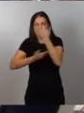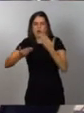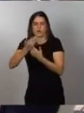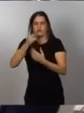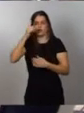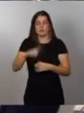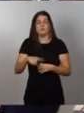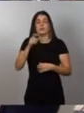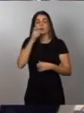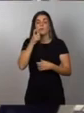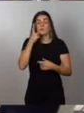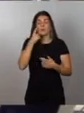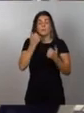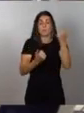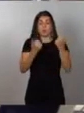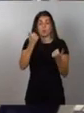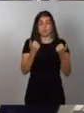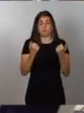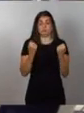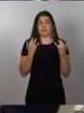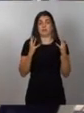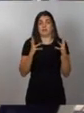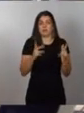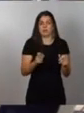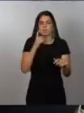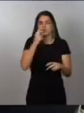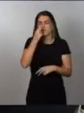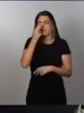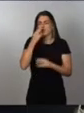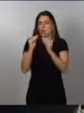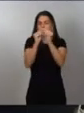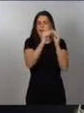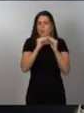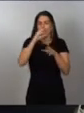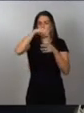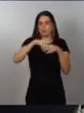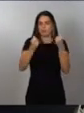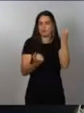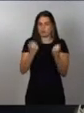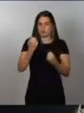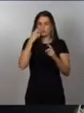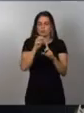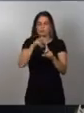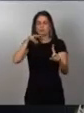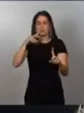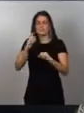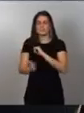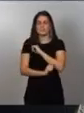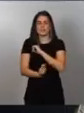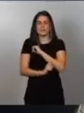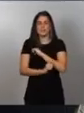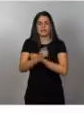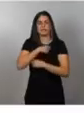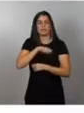tractores colaborativos de interés común de automoción. Se trata de una visión estrategia país que